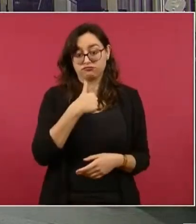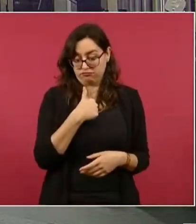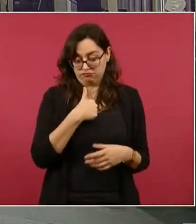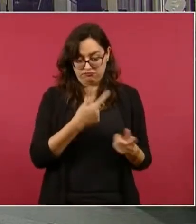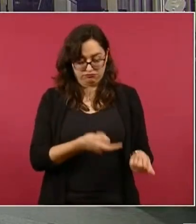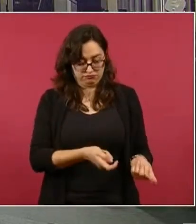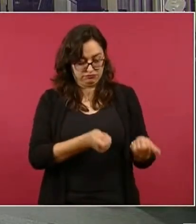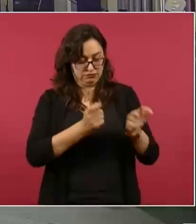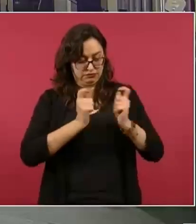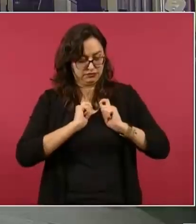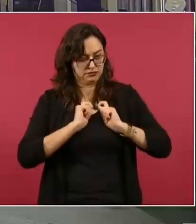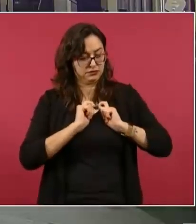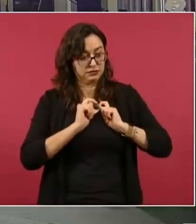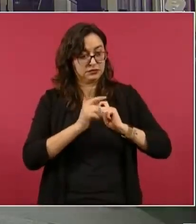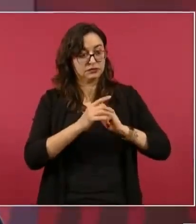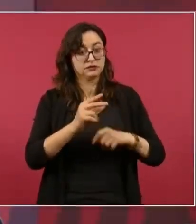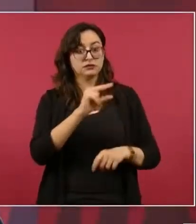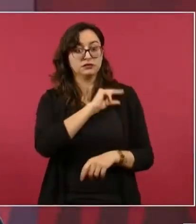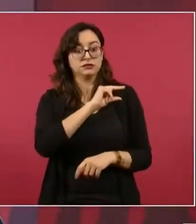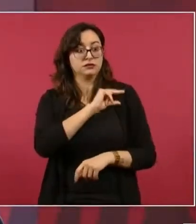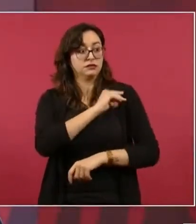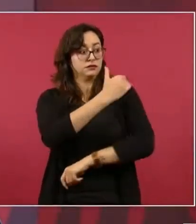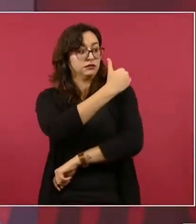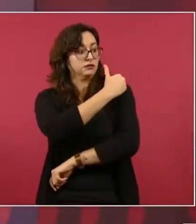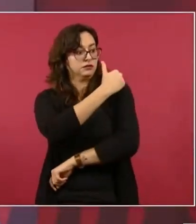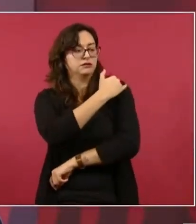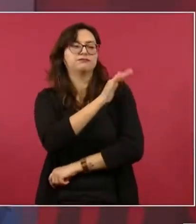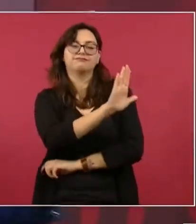privatizando o